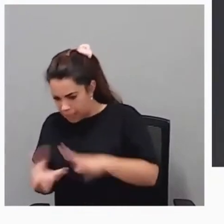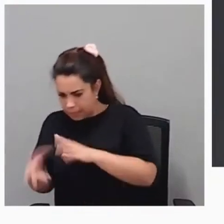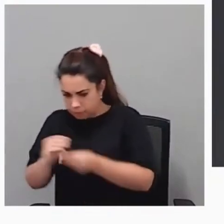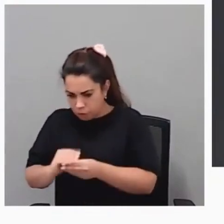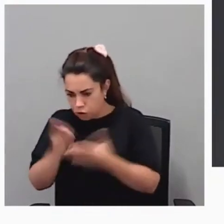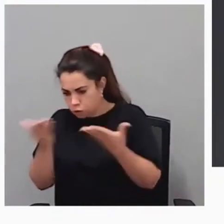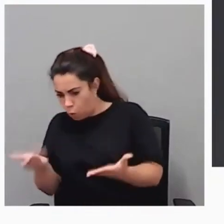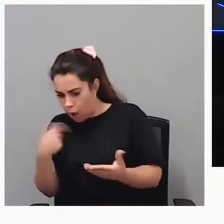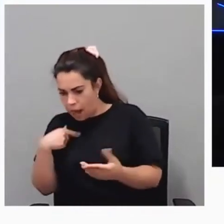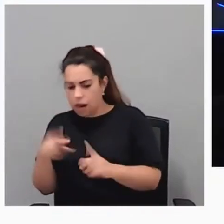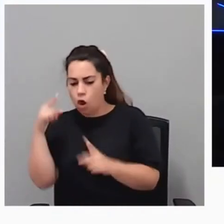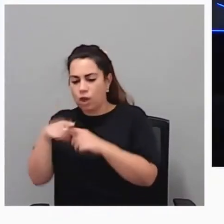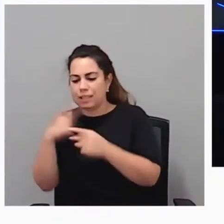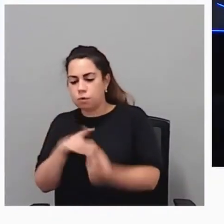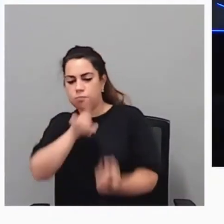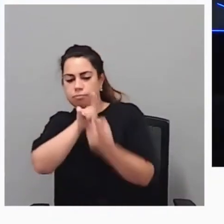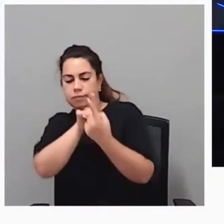condiciones.